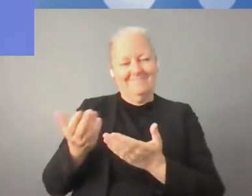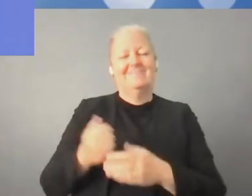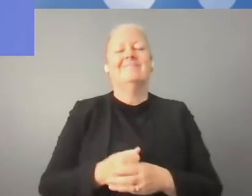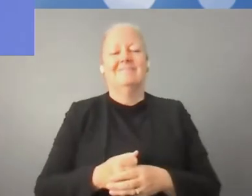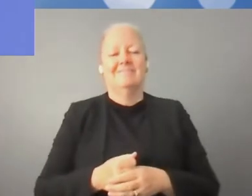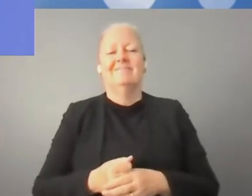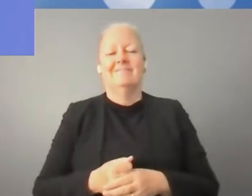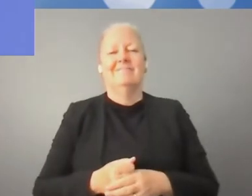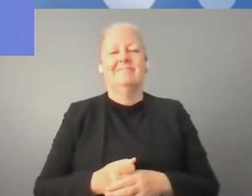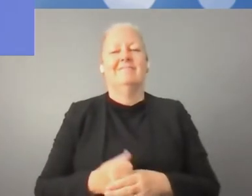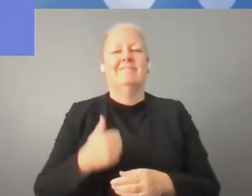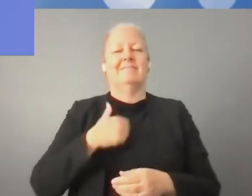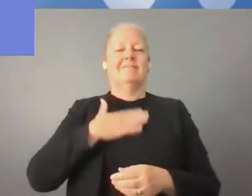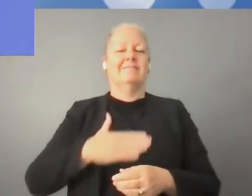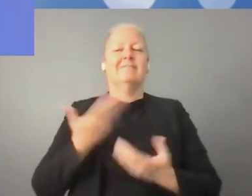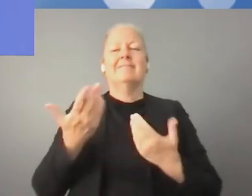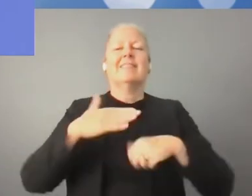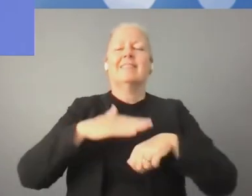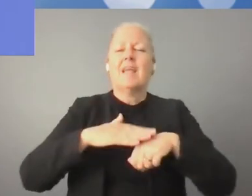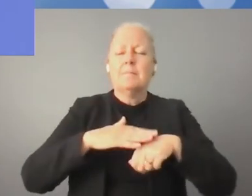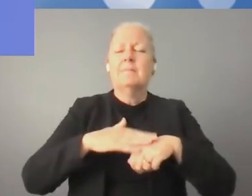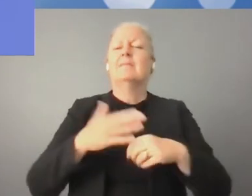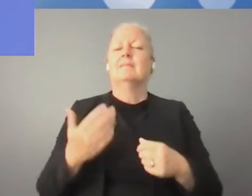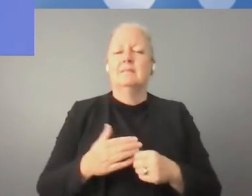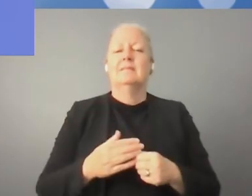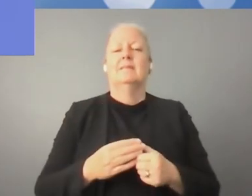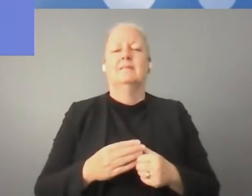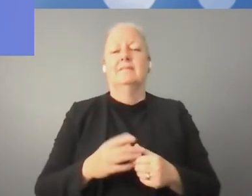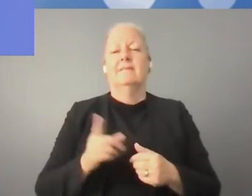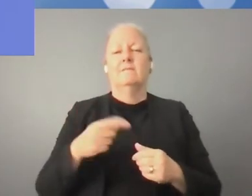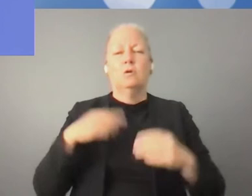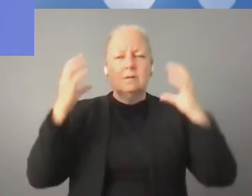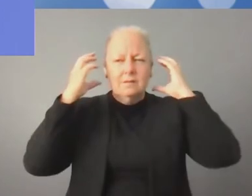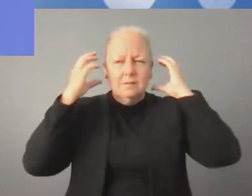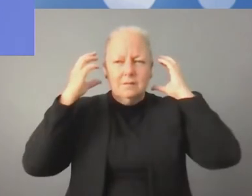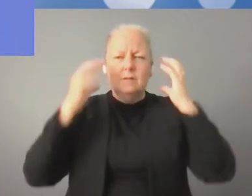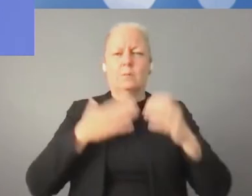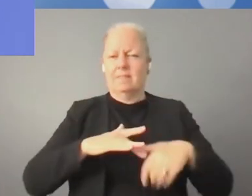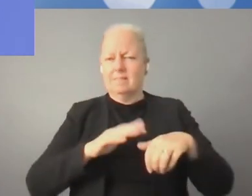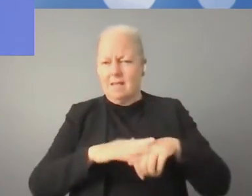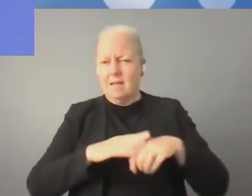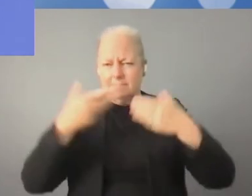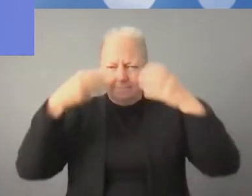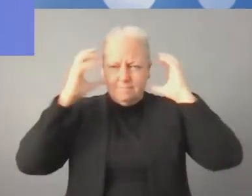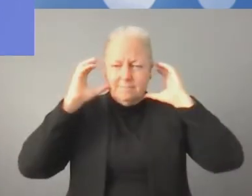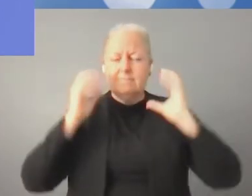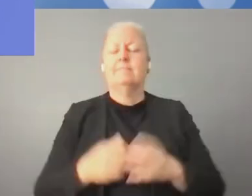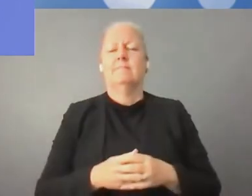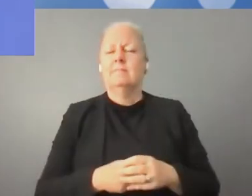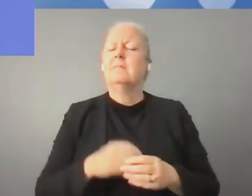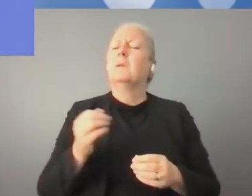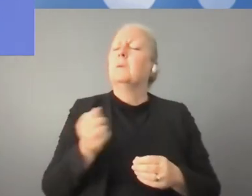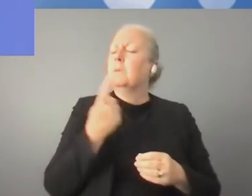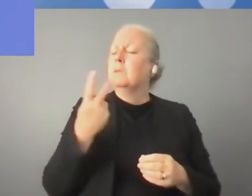fases de las startups, sino a todo el proceso de